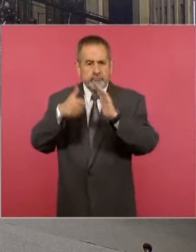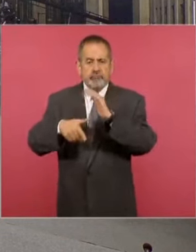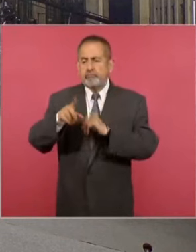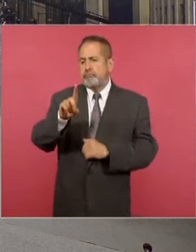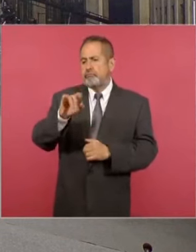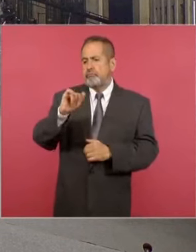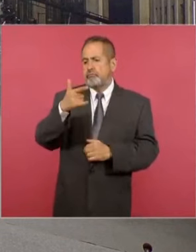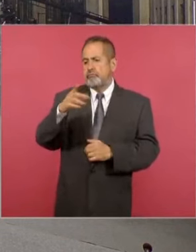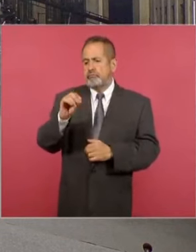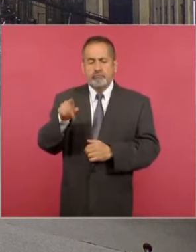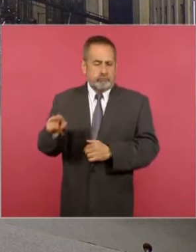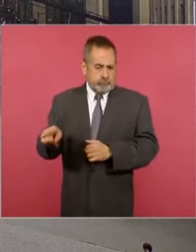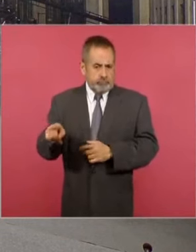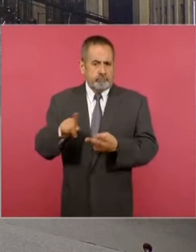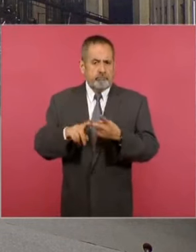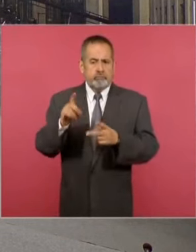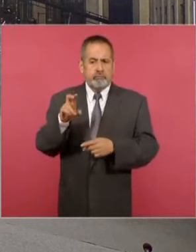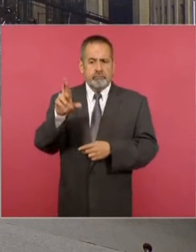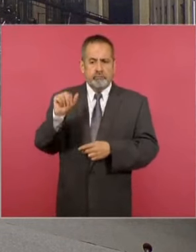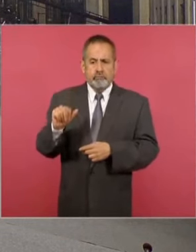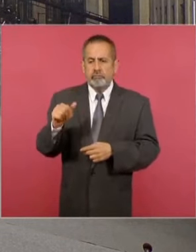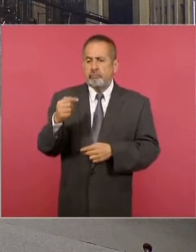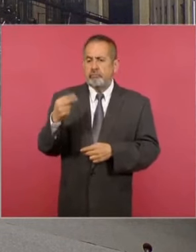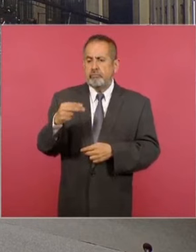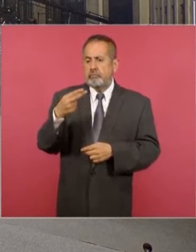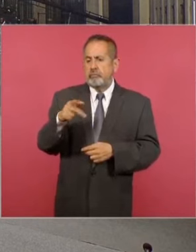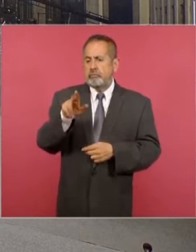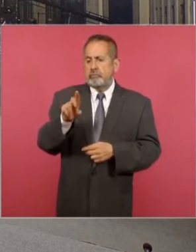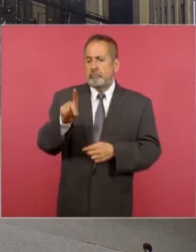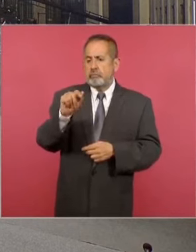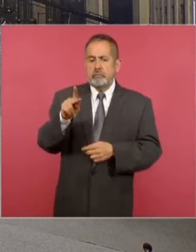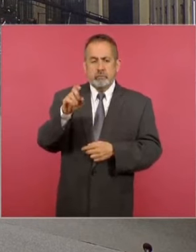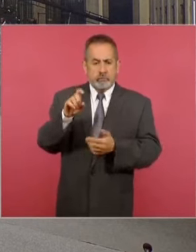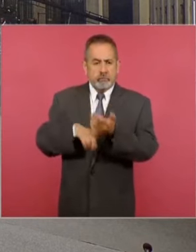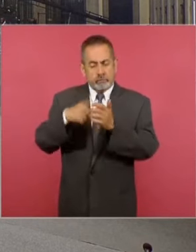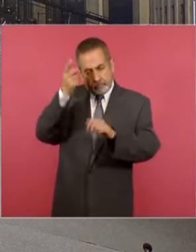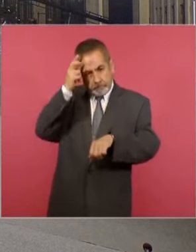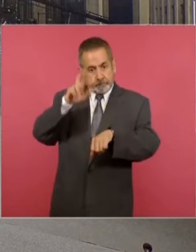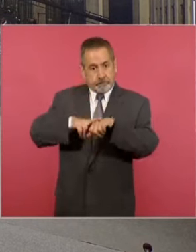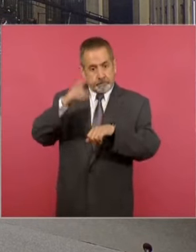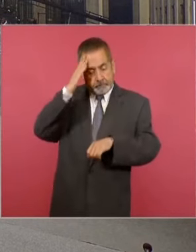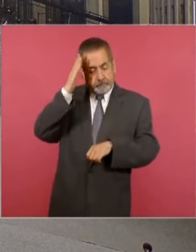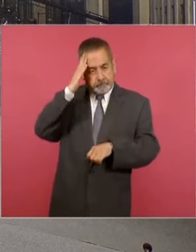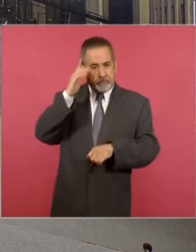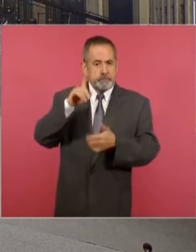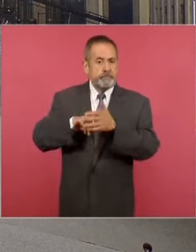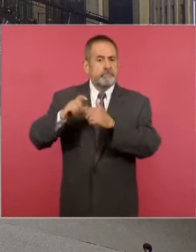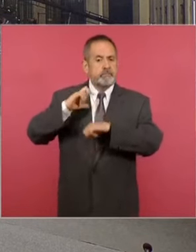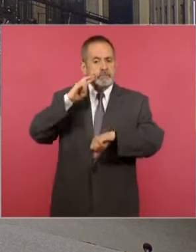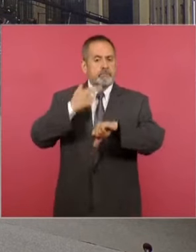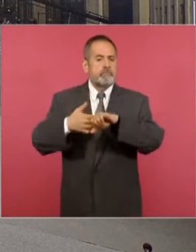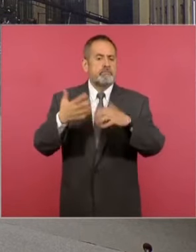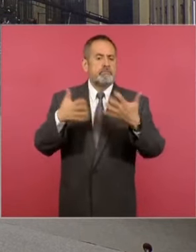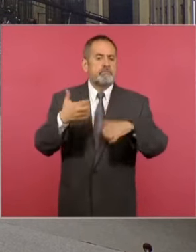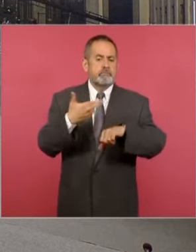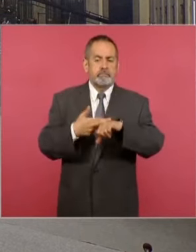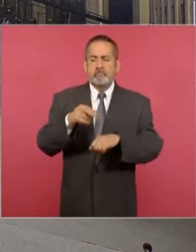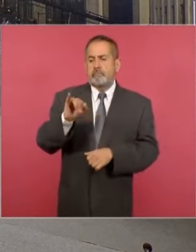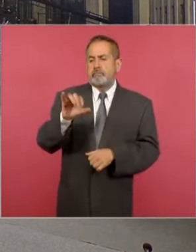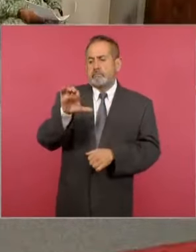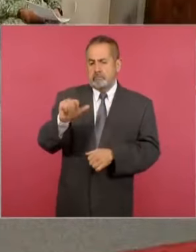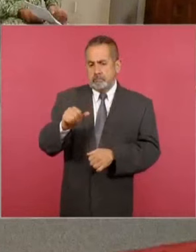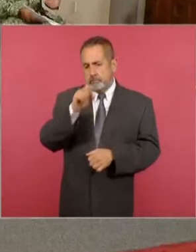Prieto, está la doctora Guadalupe Phillips, directora general de la empresa ICA y también nos